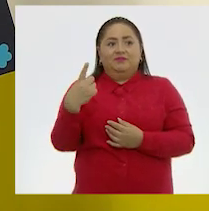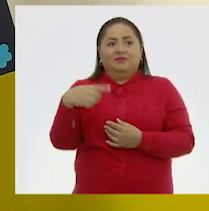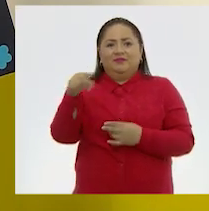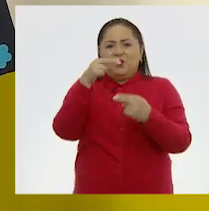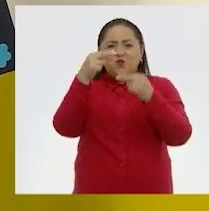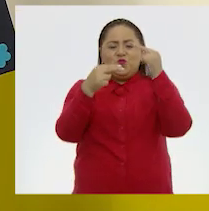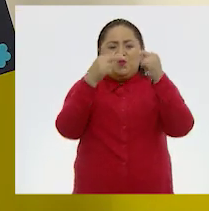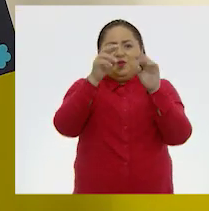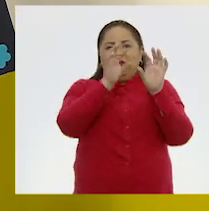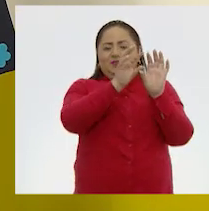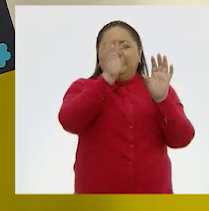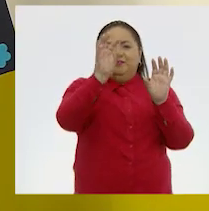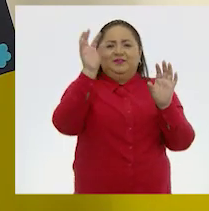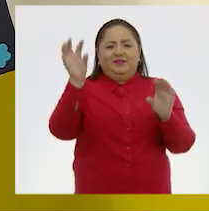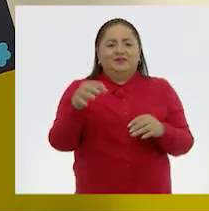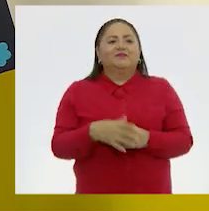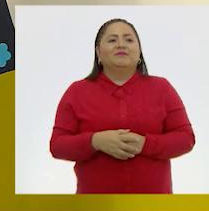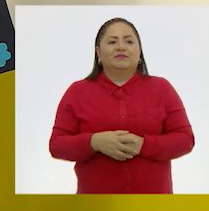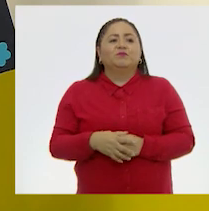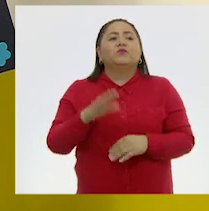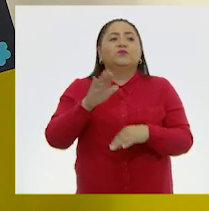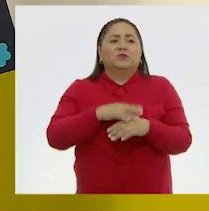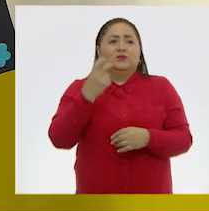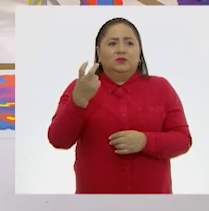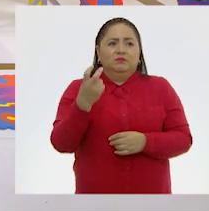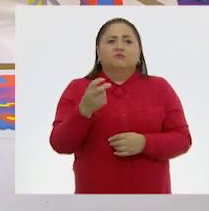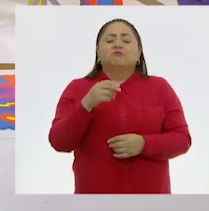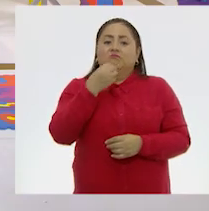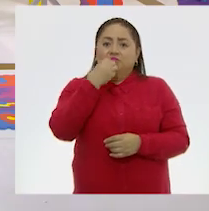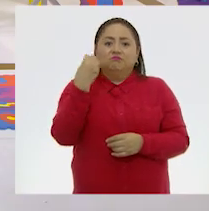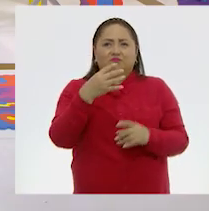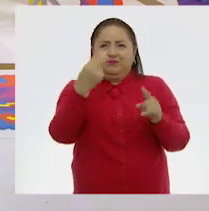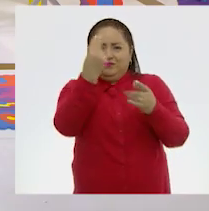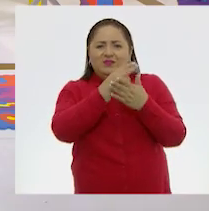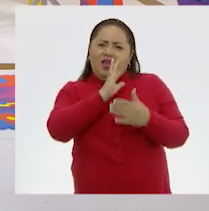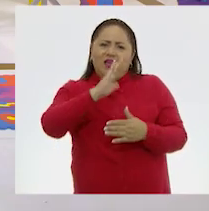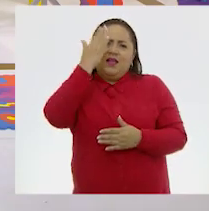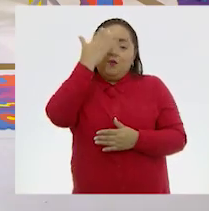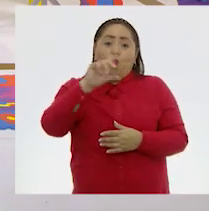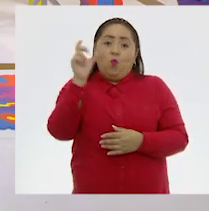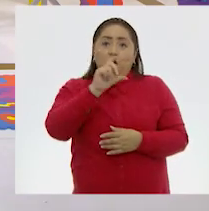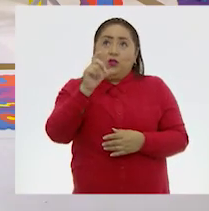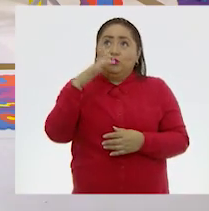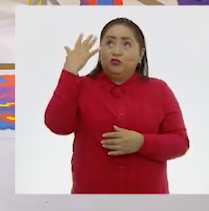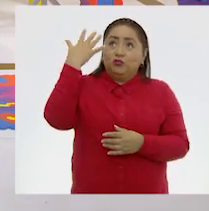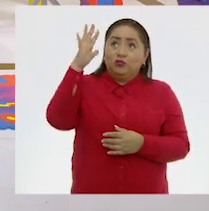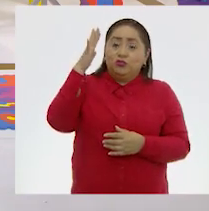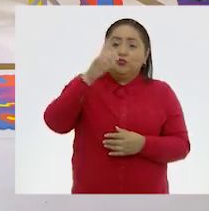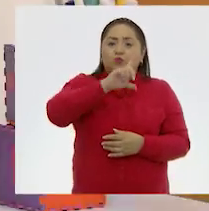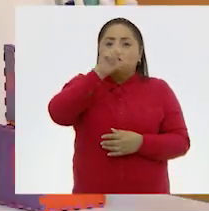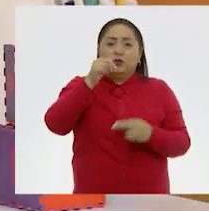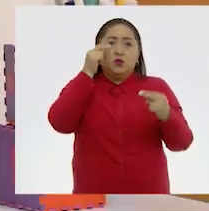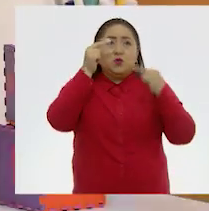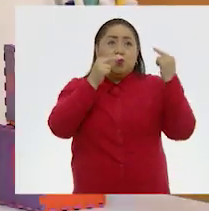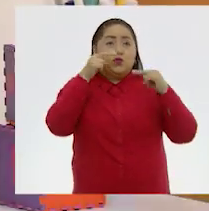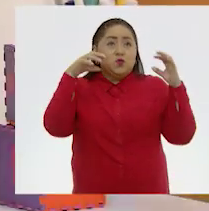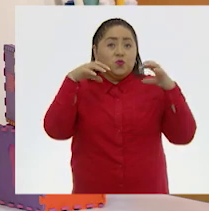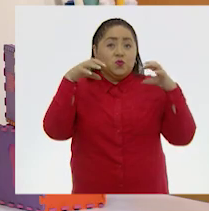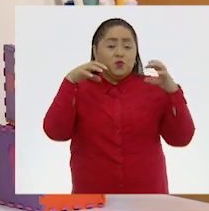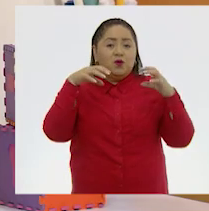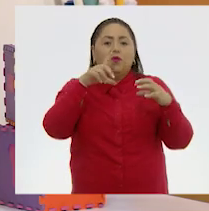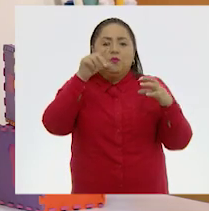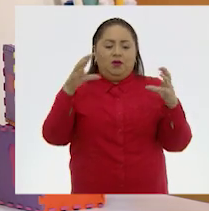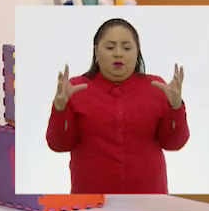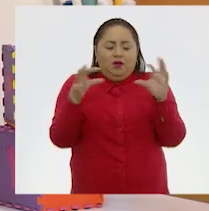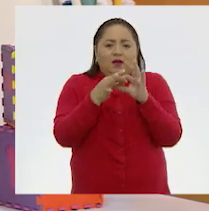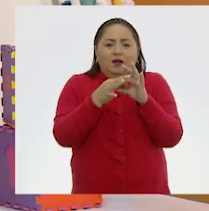que está poniendo Emiliano, y es que eso es básico, eso ya lo sabemos. Cuando hay sol y nubes de lluvia, cuando se